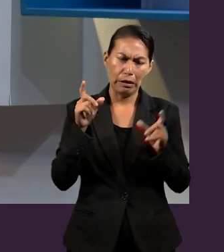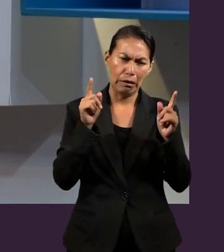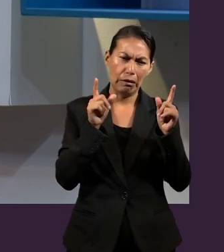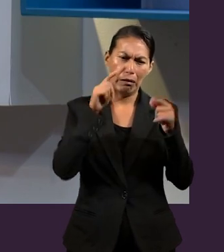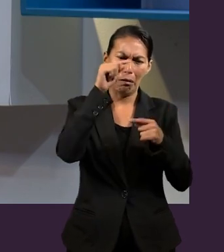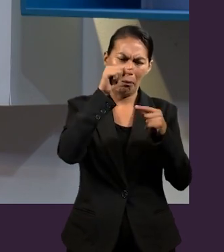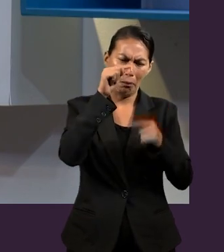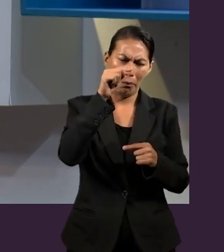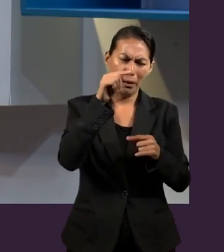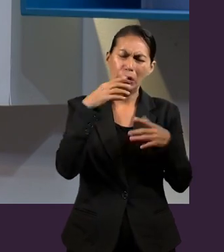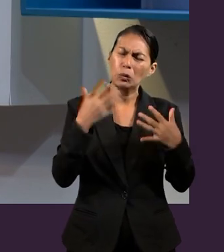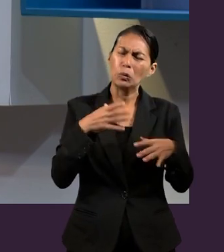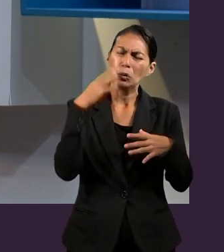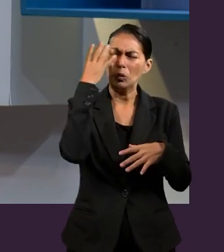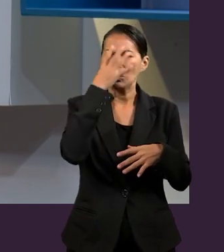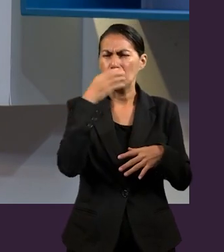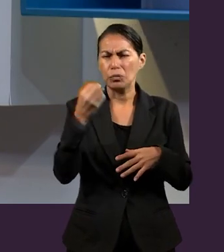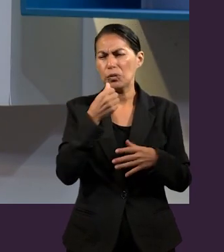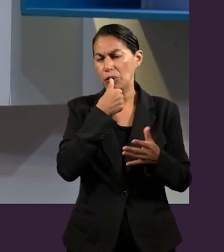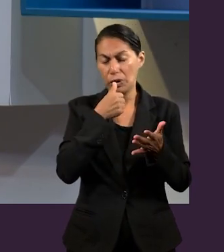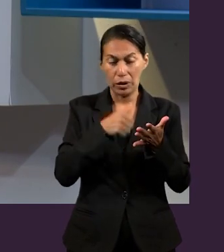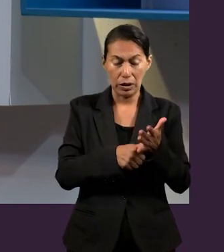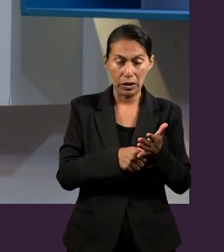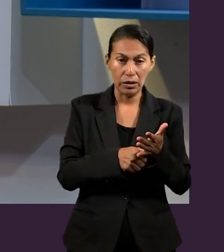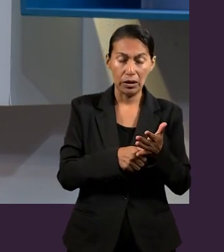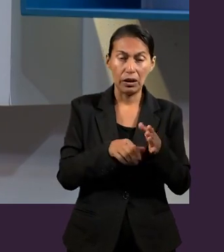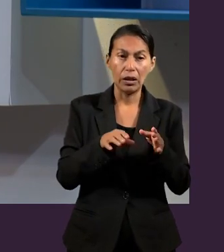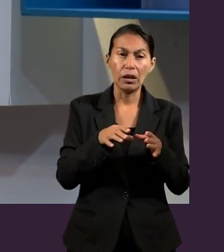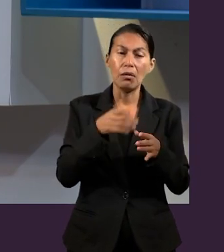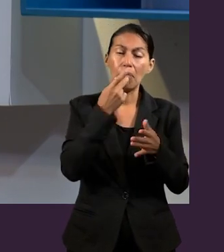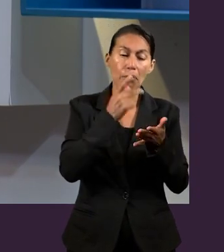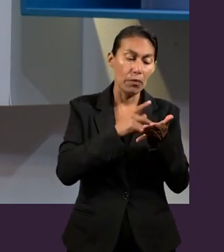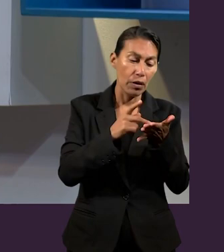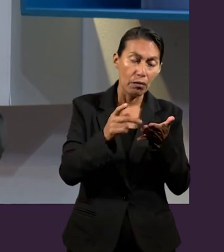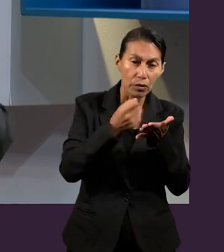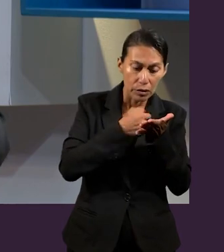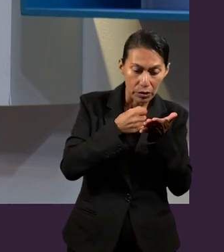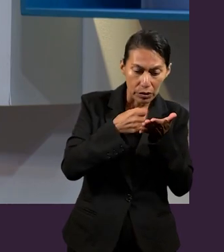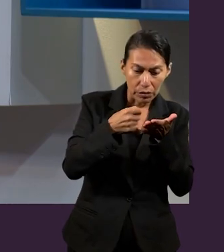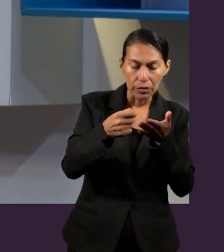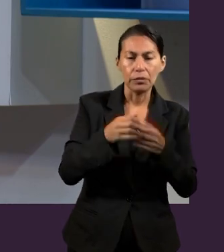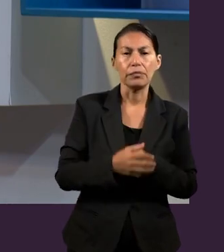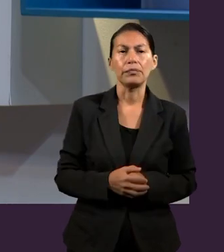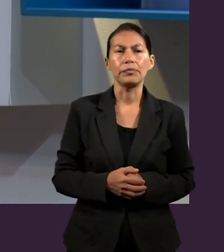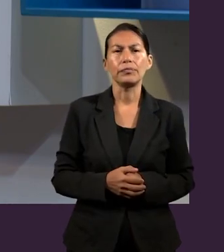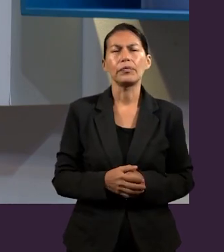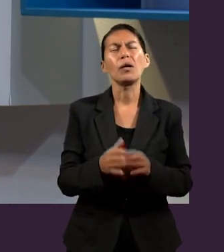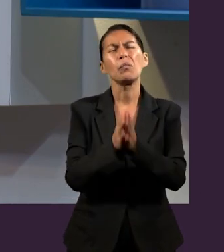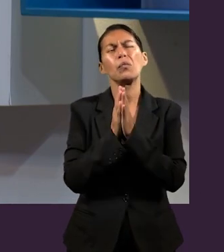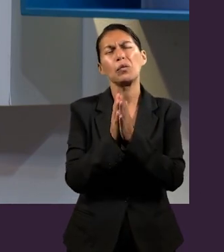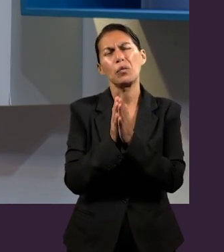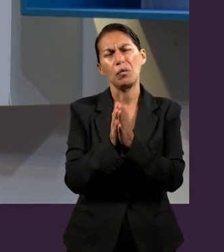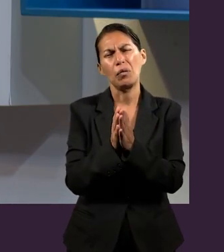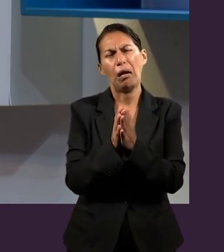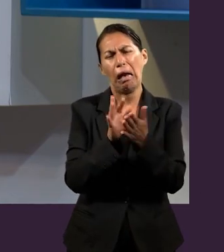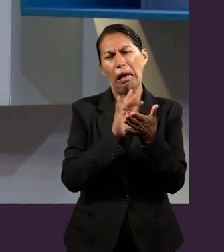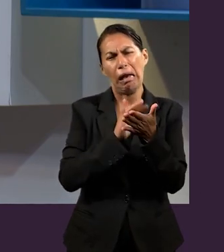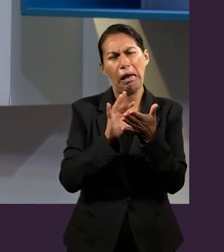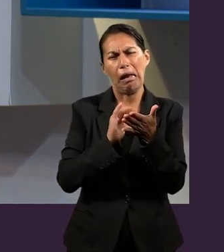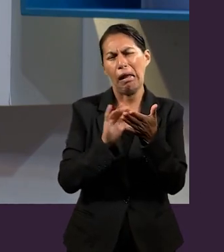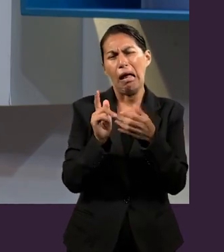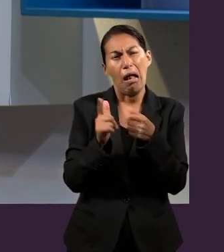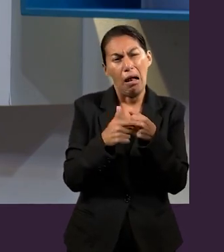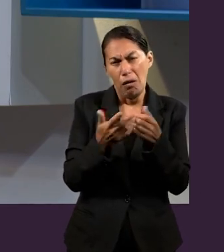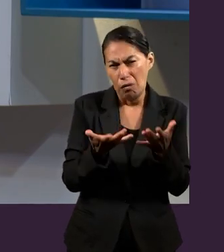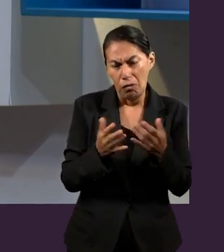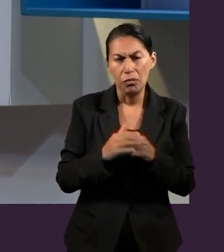es una porción muy linda de las cartas del apóstol Pablo. ¿Por qué no nos